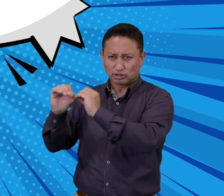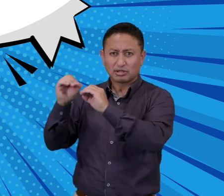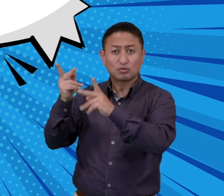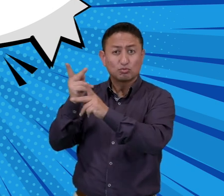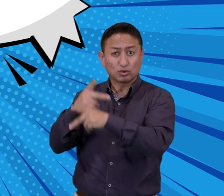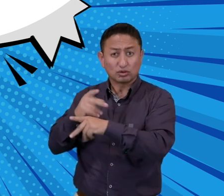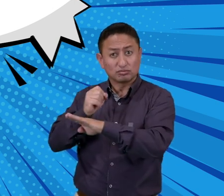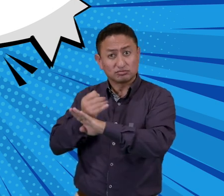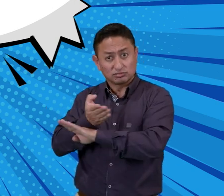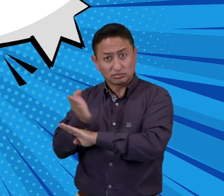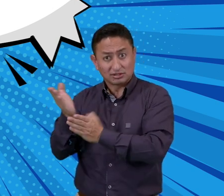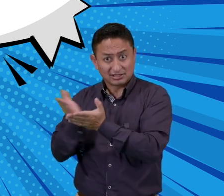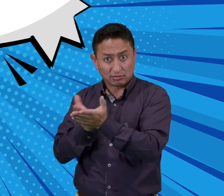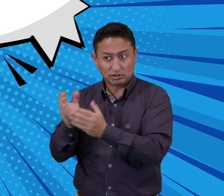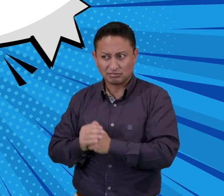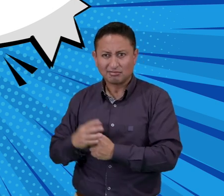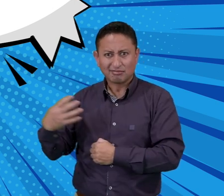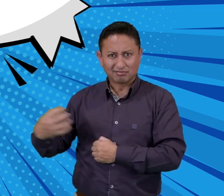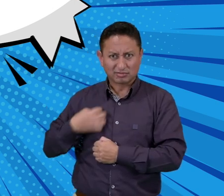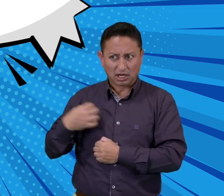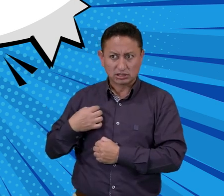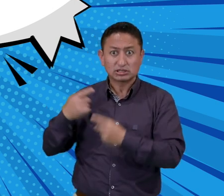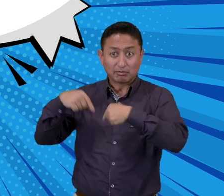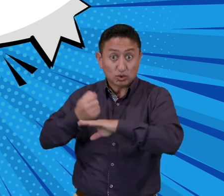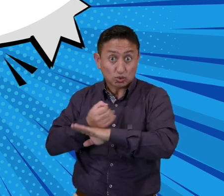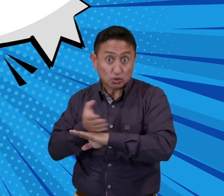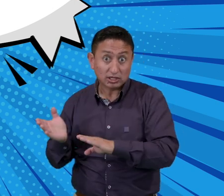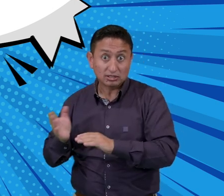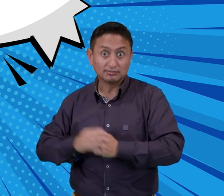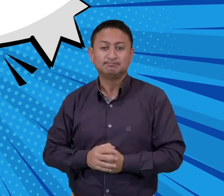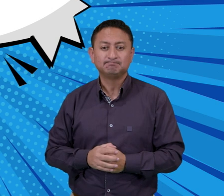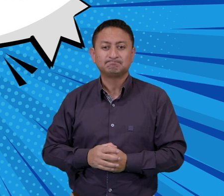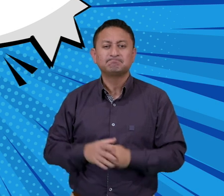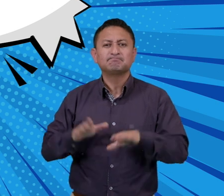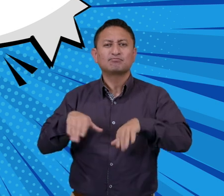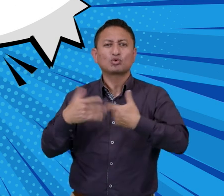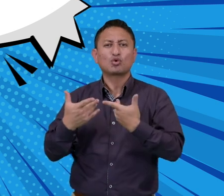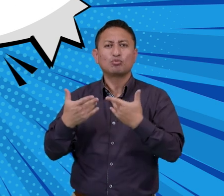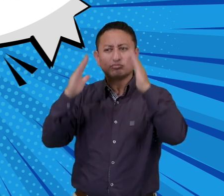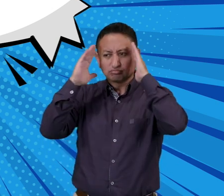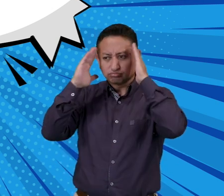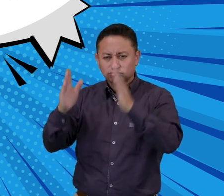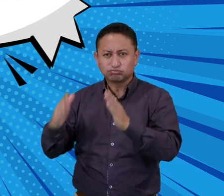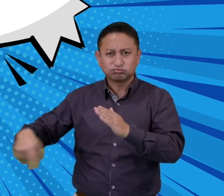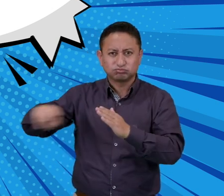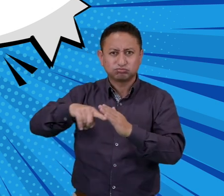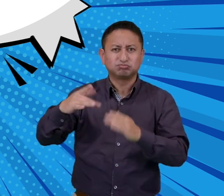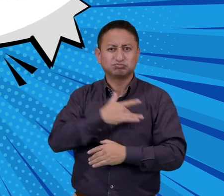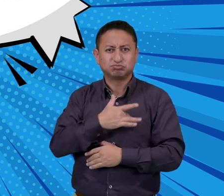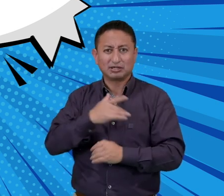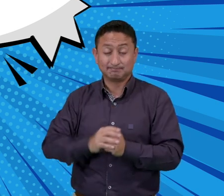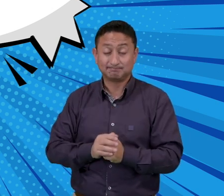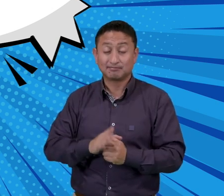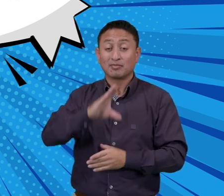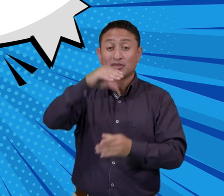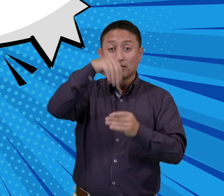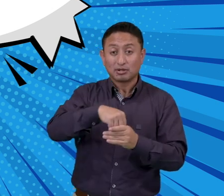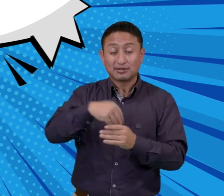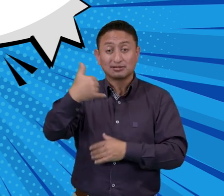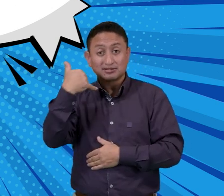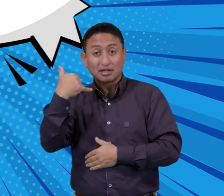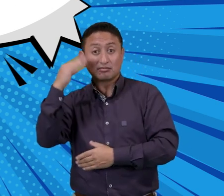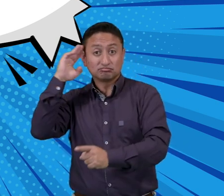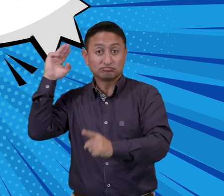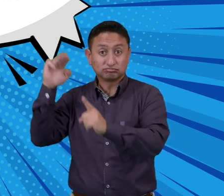al producto o servicio, quejas e inclusive sugerencias. Los canales o momentos de la verdad son presenciales,